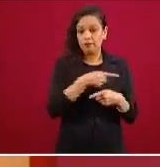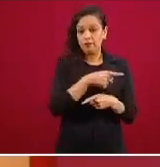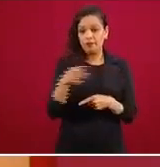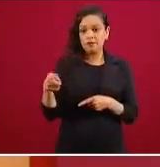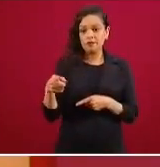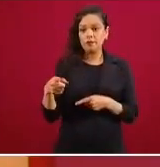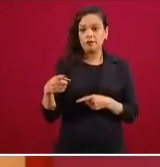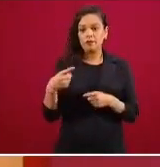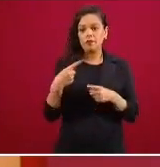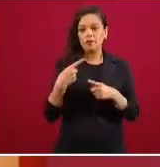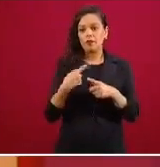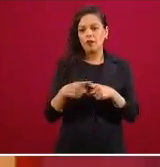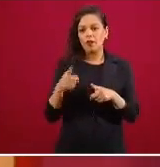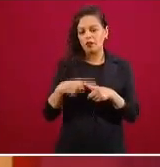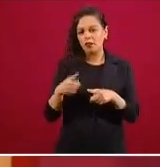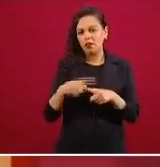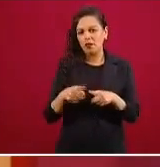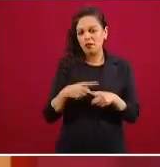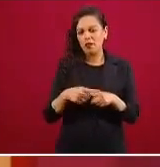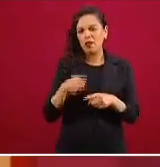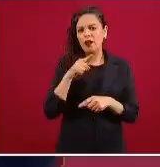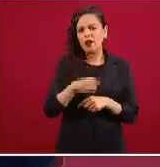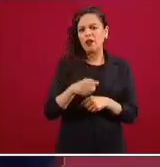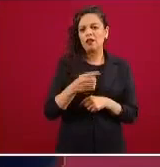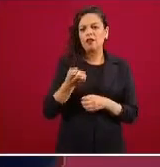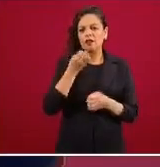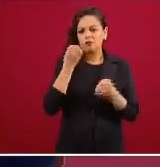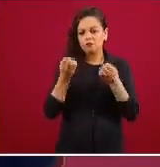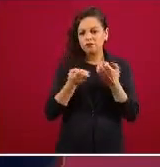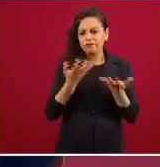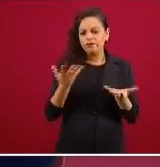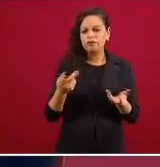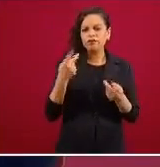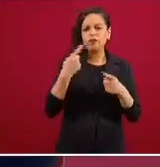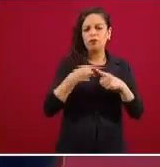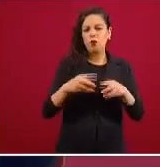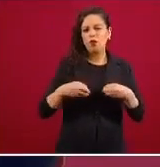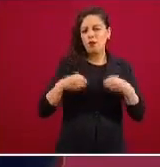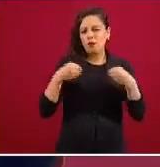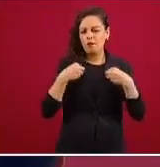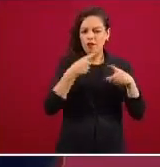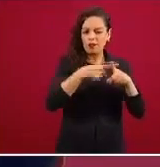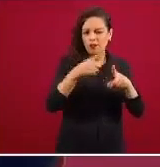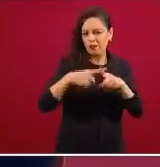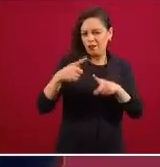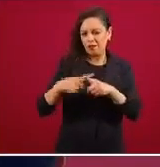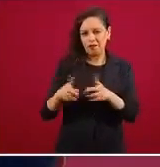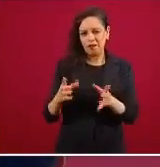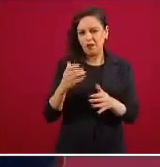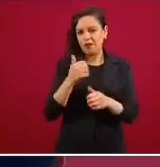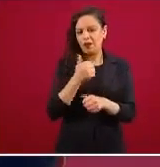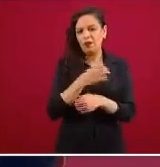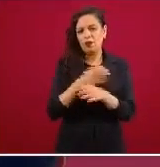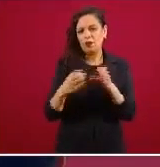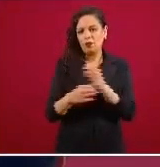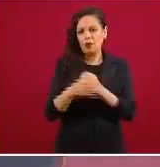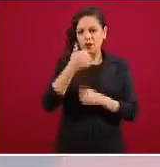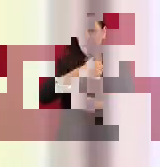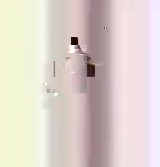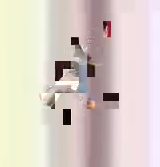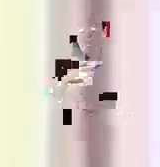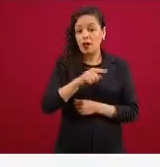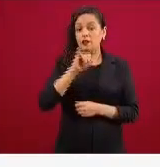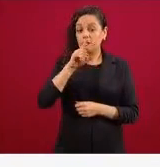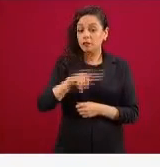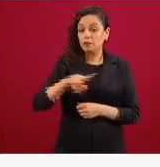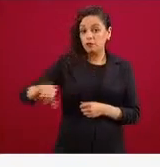ocupaciones, distintas formaciones profesionales con distintos intereses muestren su interés en conocer qué